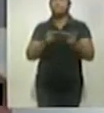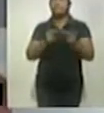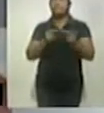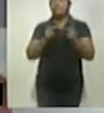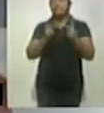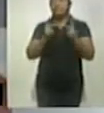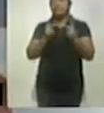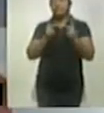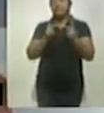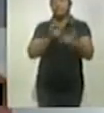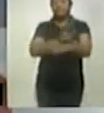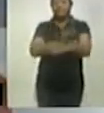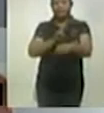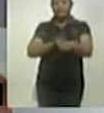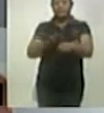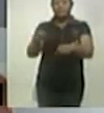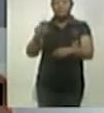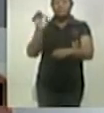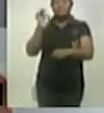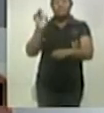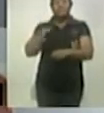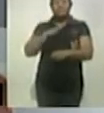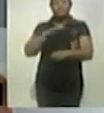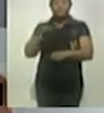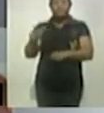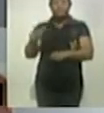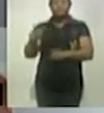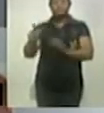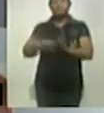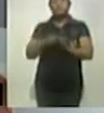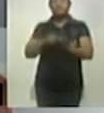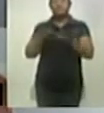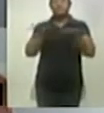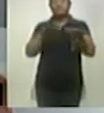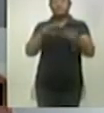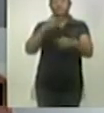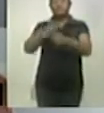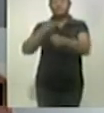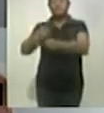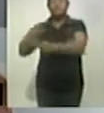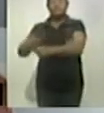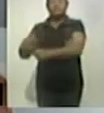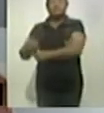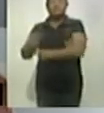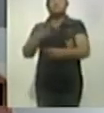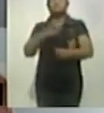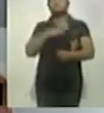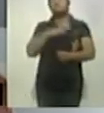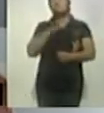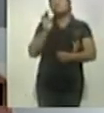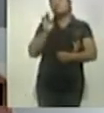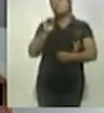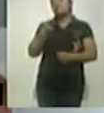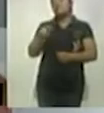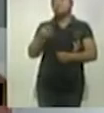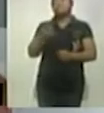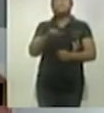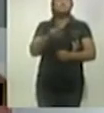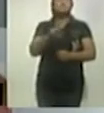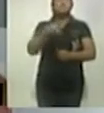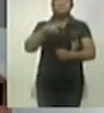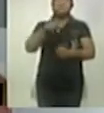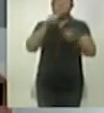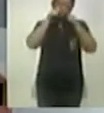entendido que posiblemente haya quizás réplicas, seguramente se asistirán muy poco, pero hay que mantenernos alerta, ante esto